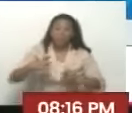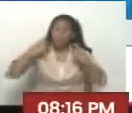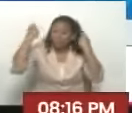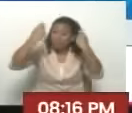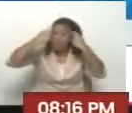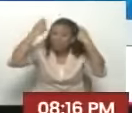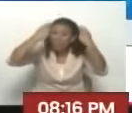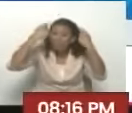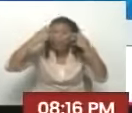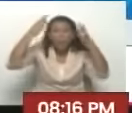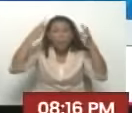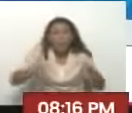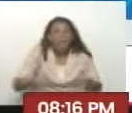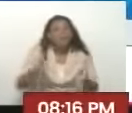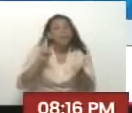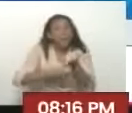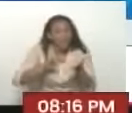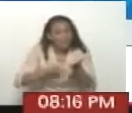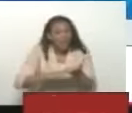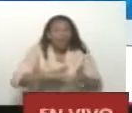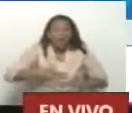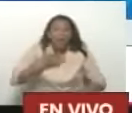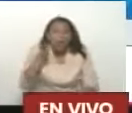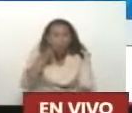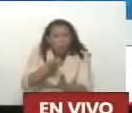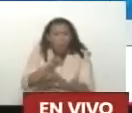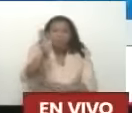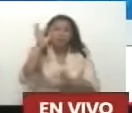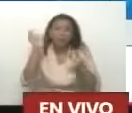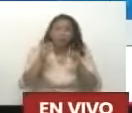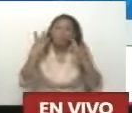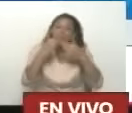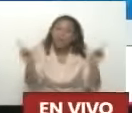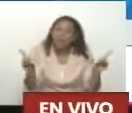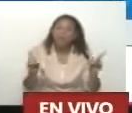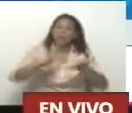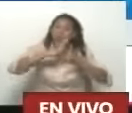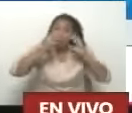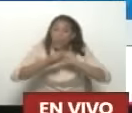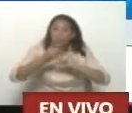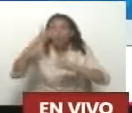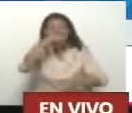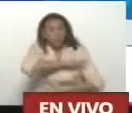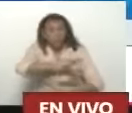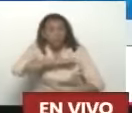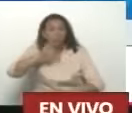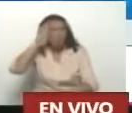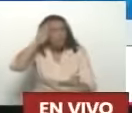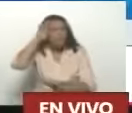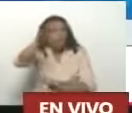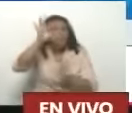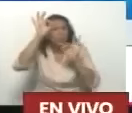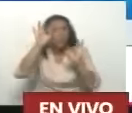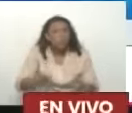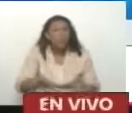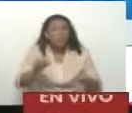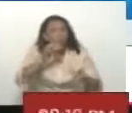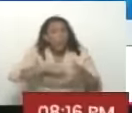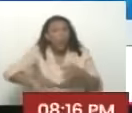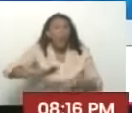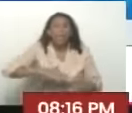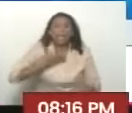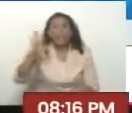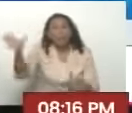Perfectamente Válida Que debe orientar El proceso Democratizador Hacia la sociedad Proyectada En el horizonte